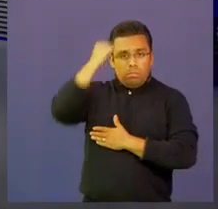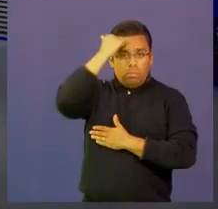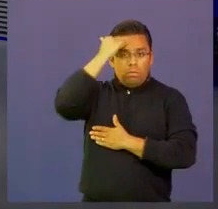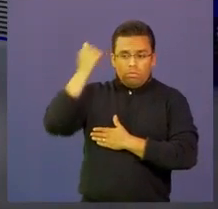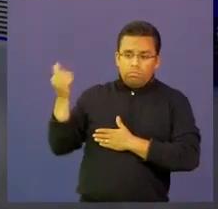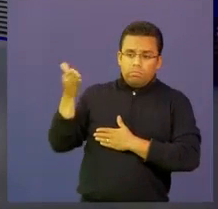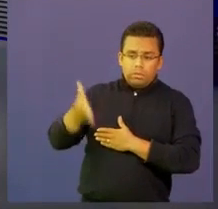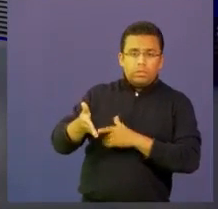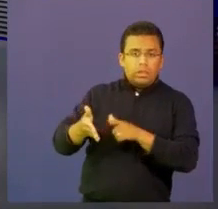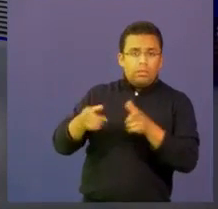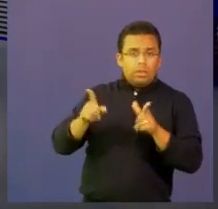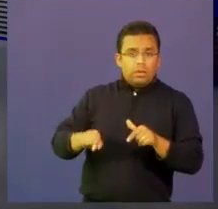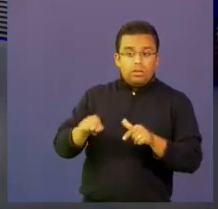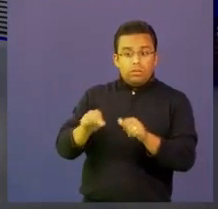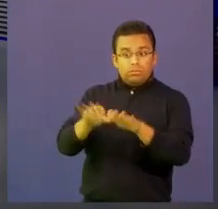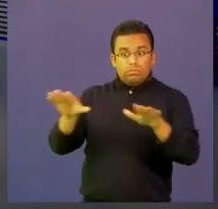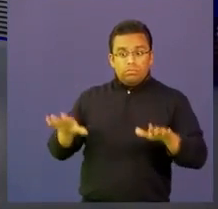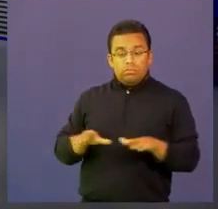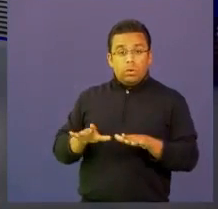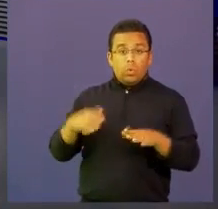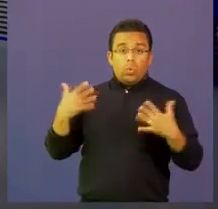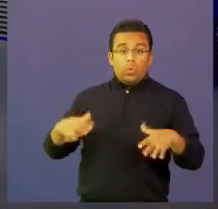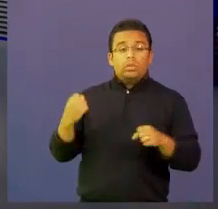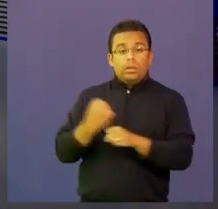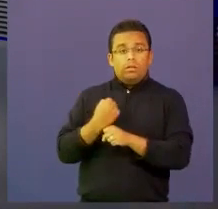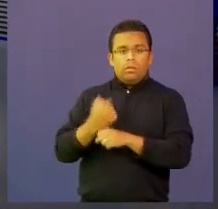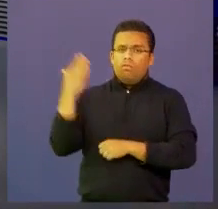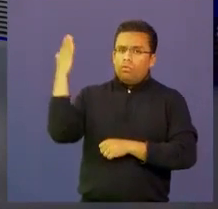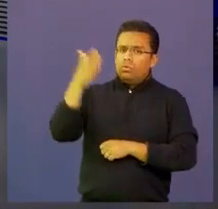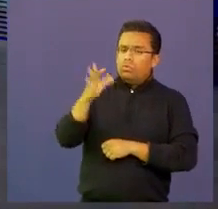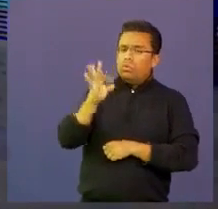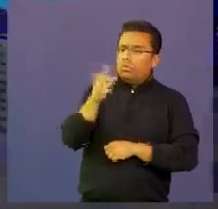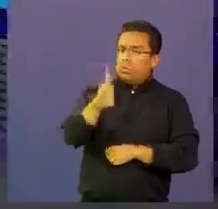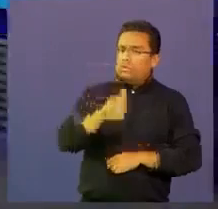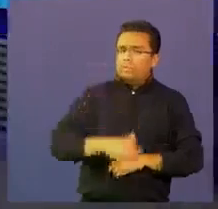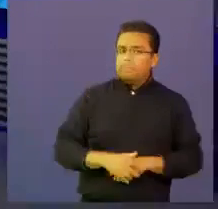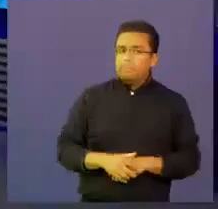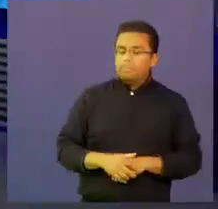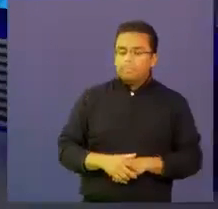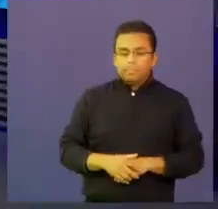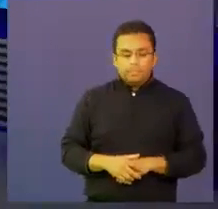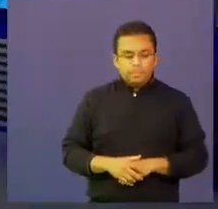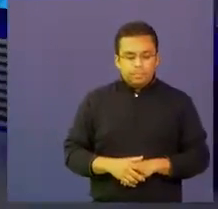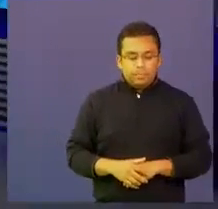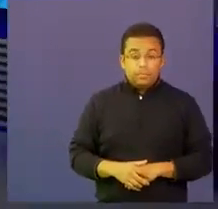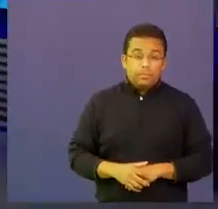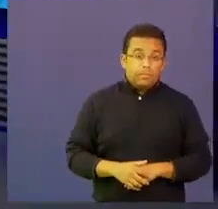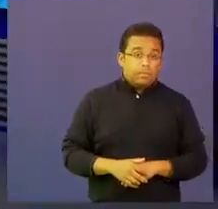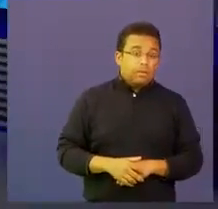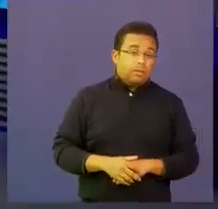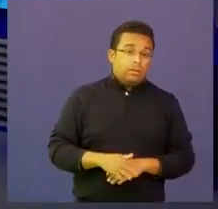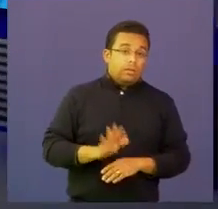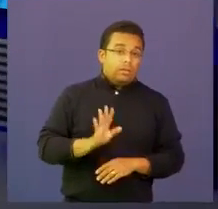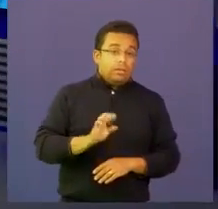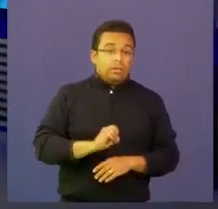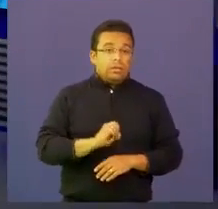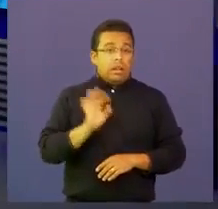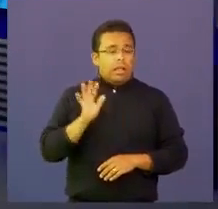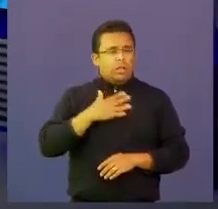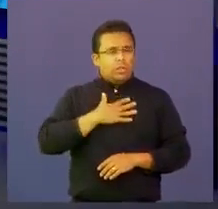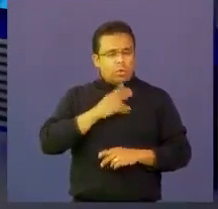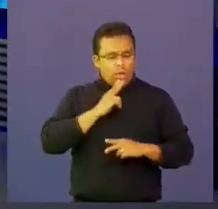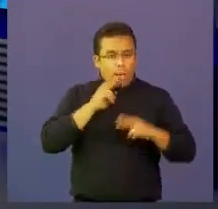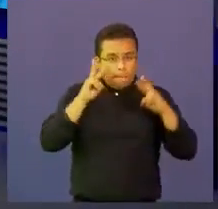Entonces, creo que ahí hay una gran plataforma de trabajo hacia el futuro. Es que hacernos investigadores no es una tarea